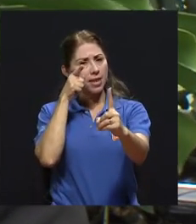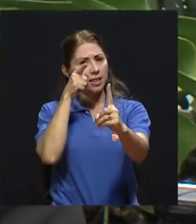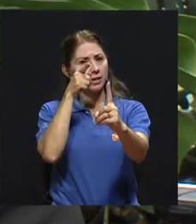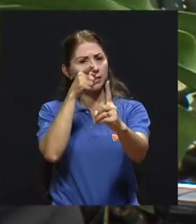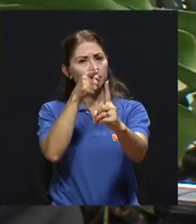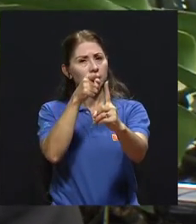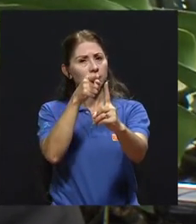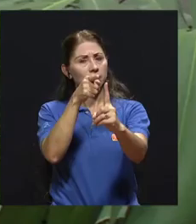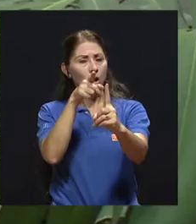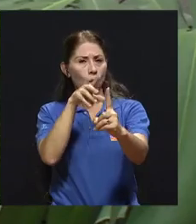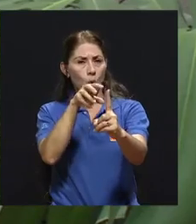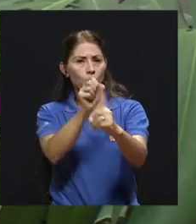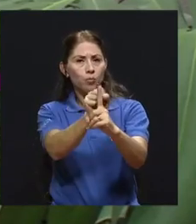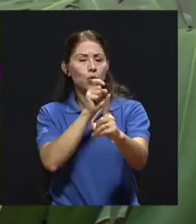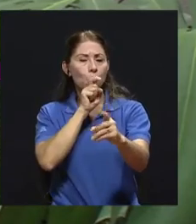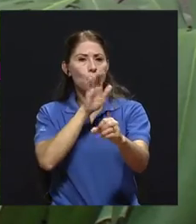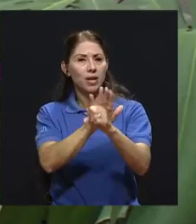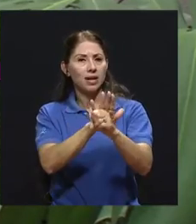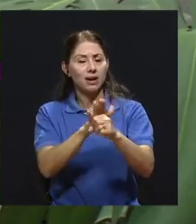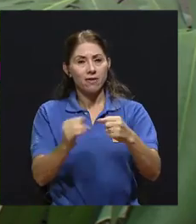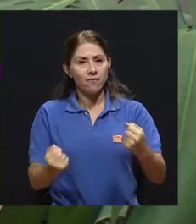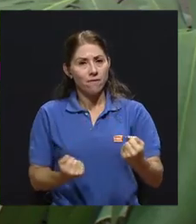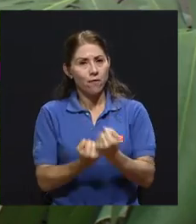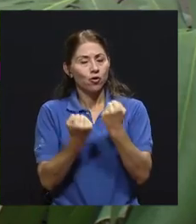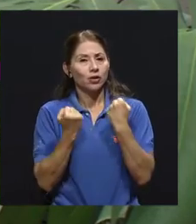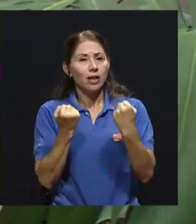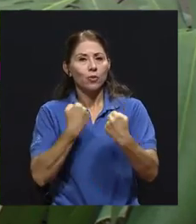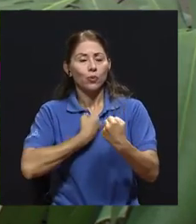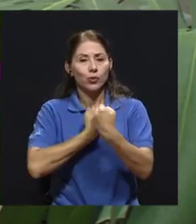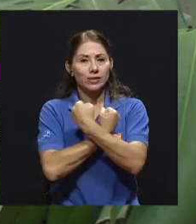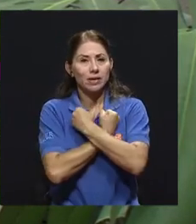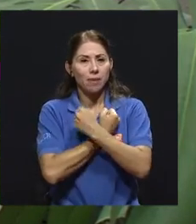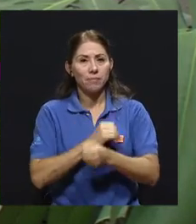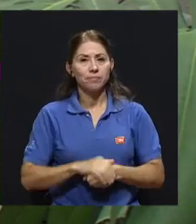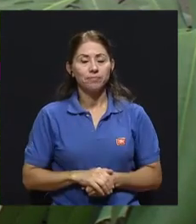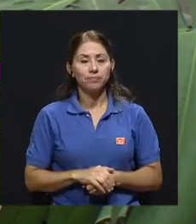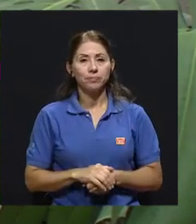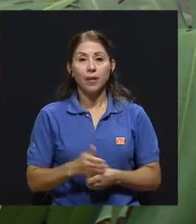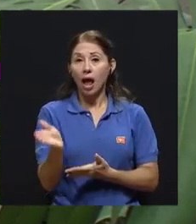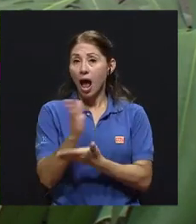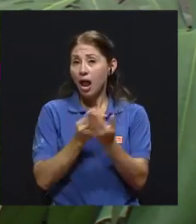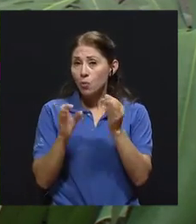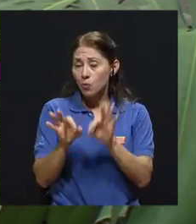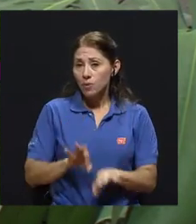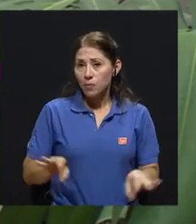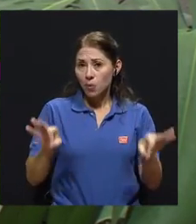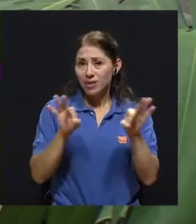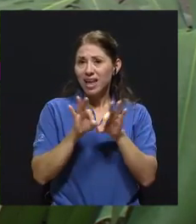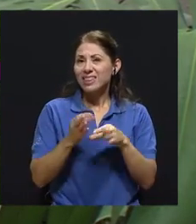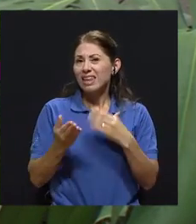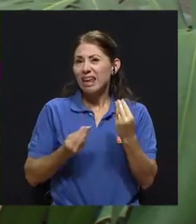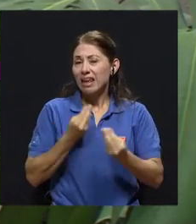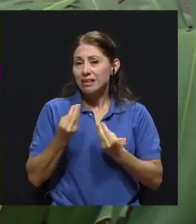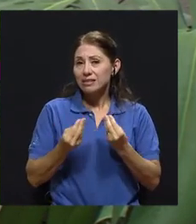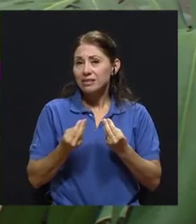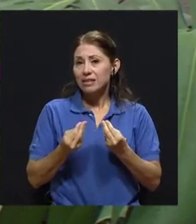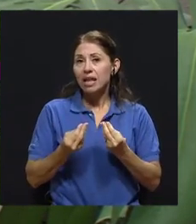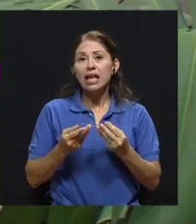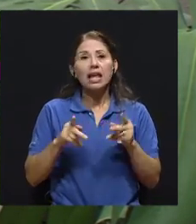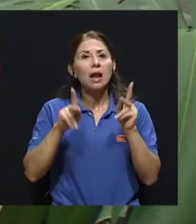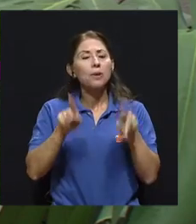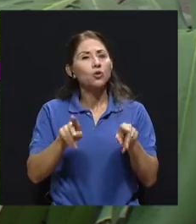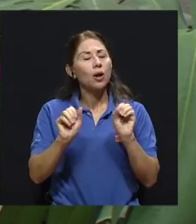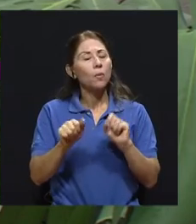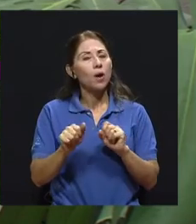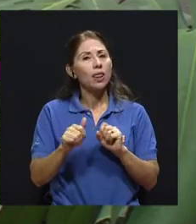aspectos de autoestima? algo muy importante que habíamos mencionado en segmentos anteriores es el riesgo de caer en una condición de